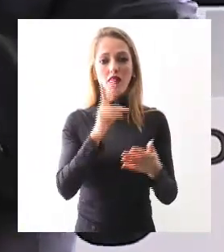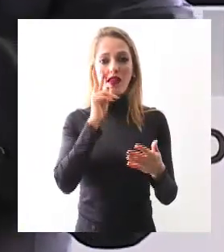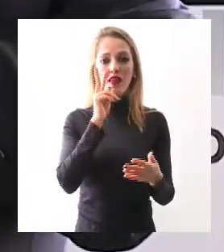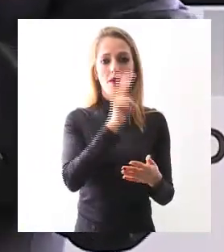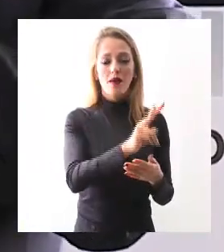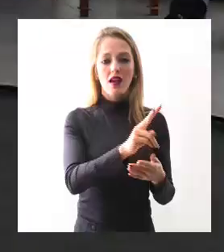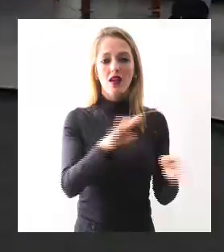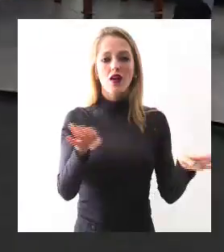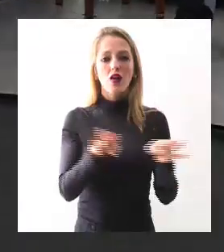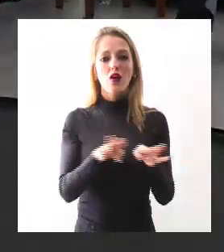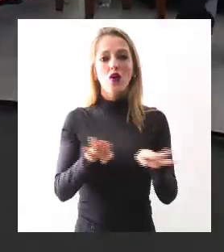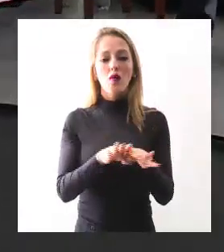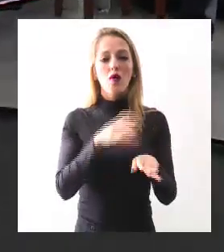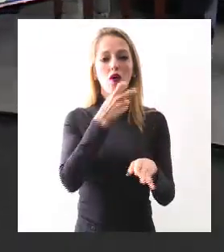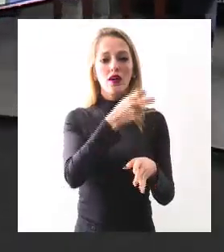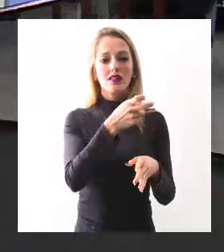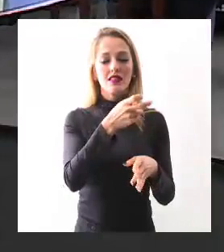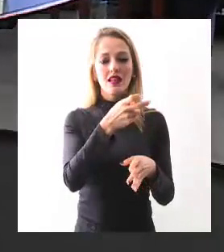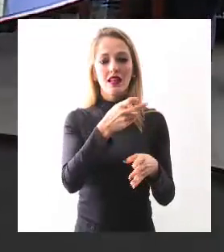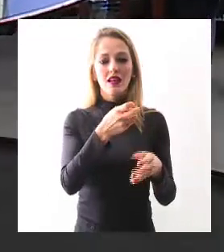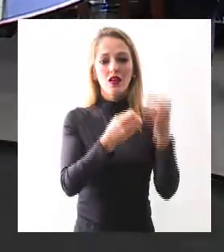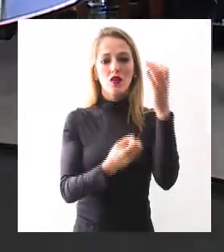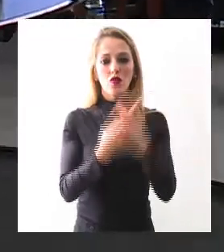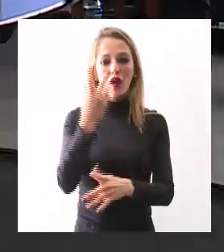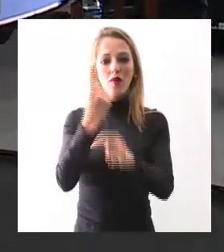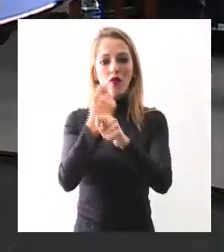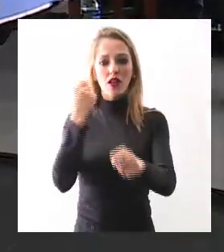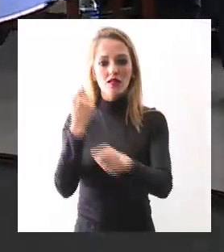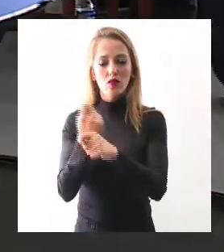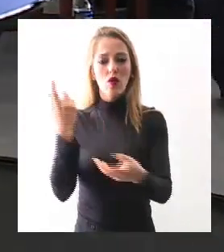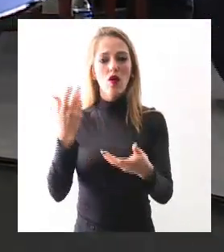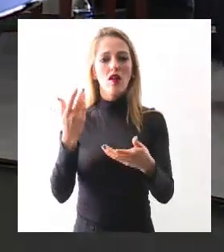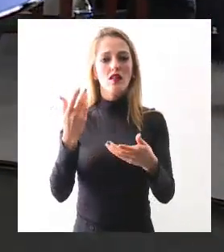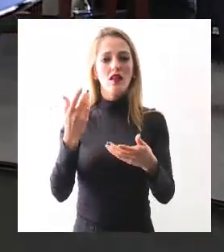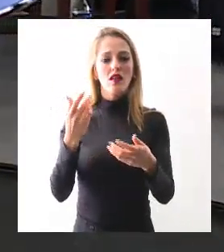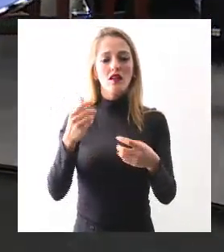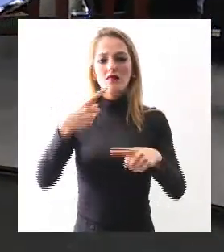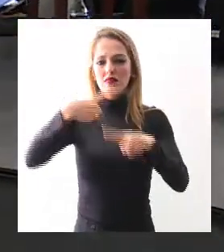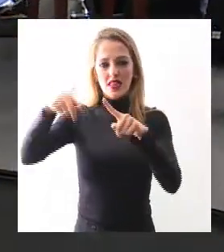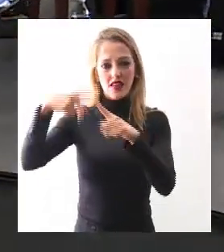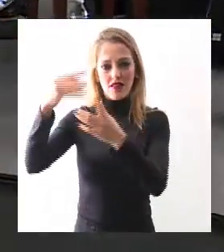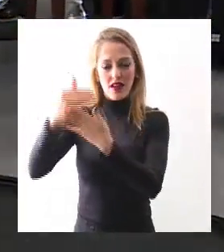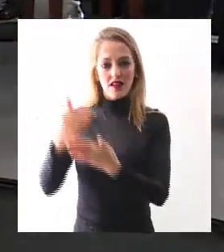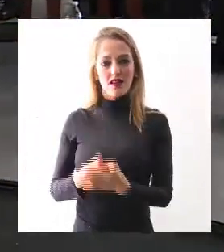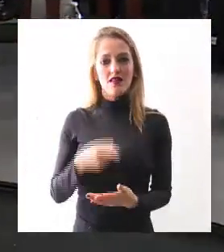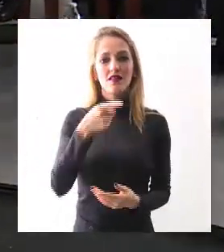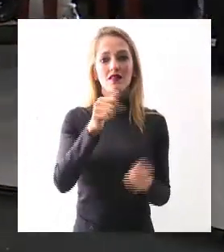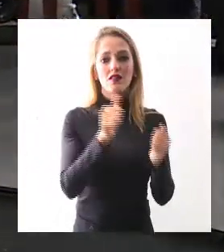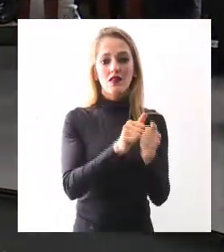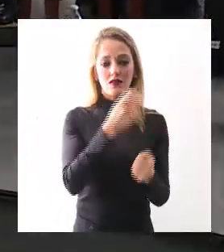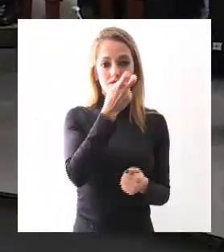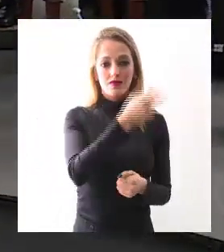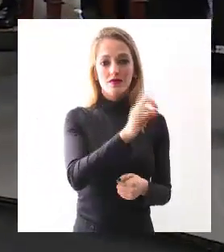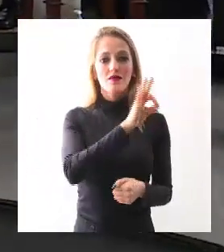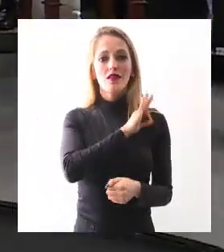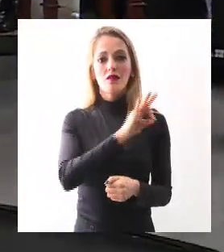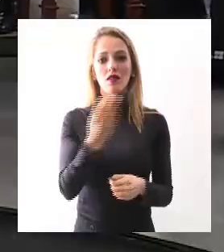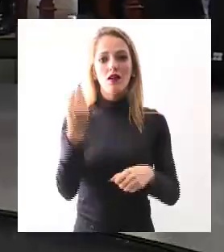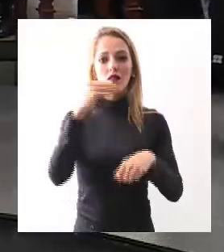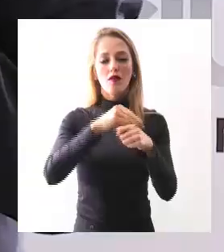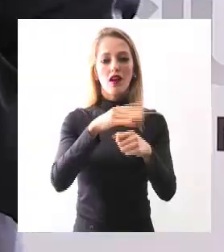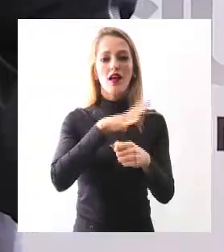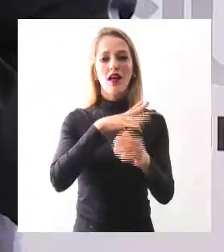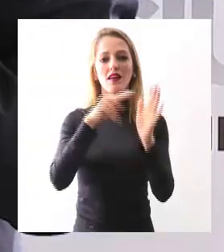transversalidad de esa ruta, sus troncales, sus rutas alimentadoras, sus rutas complementarias y asimismo se establecieron todas